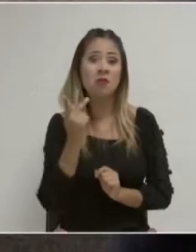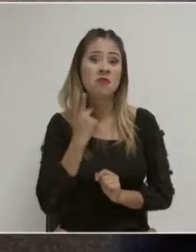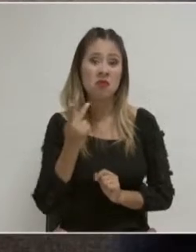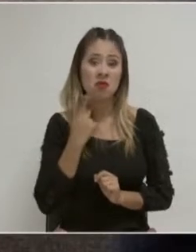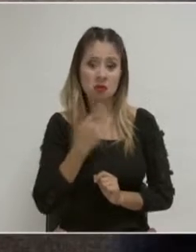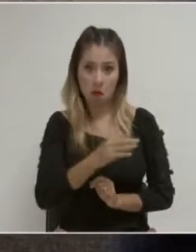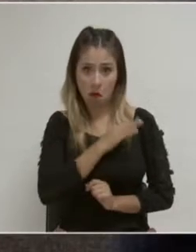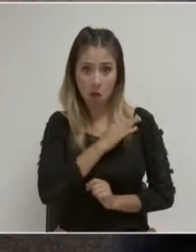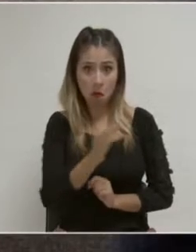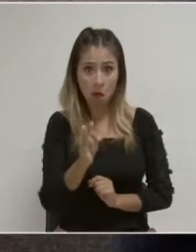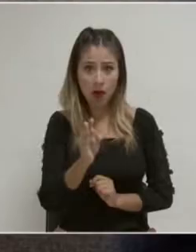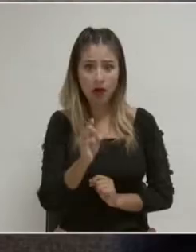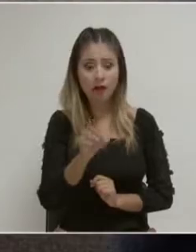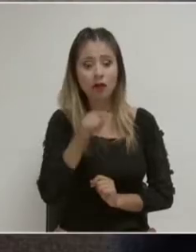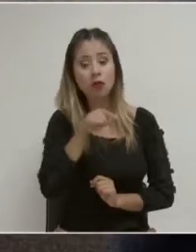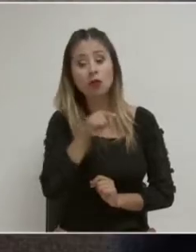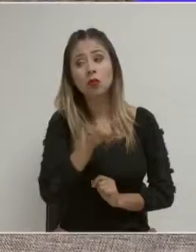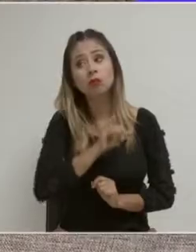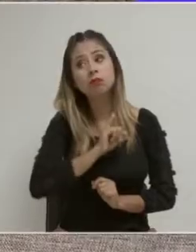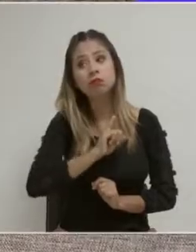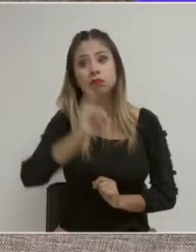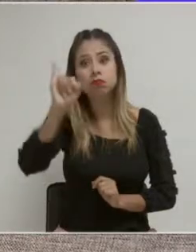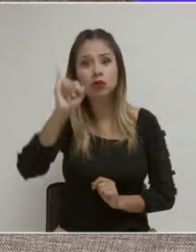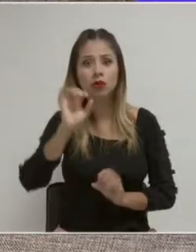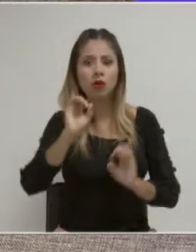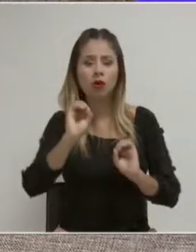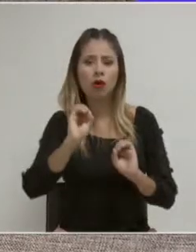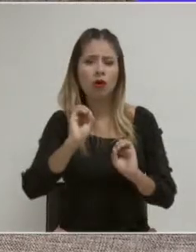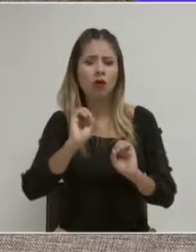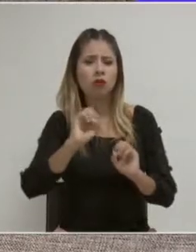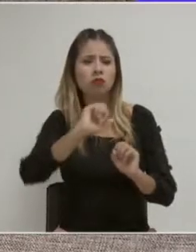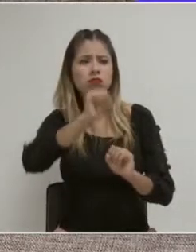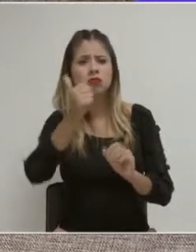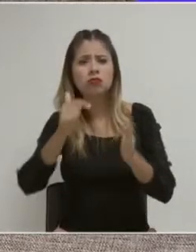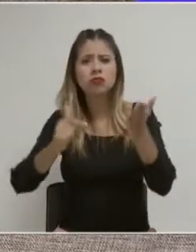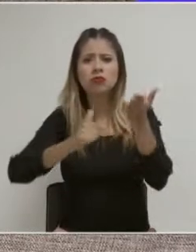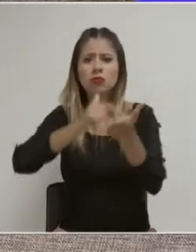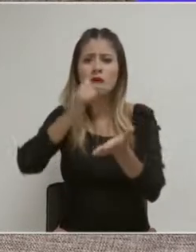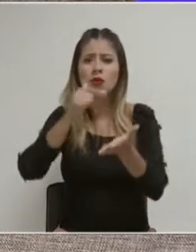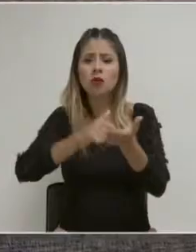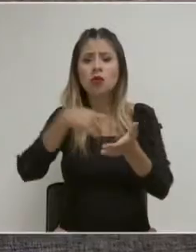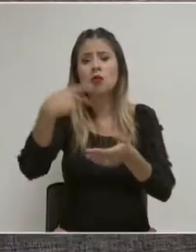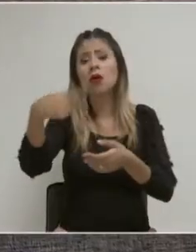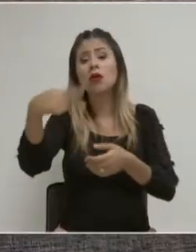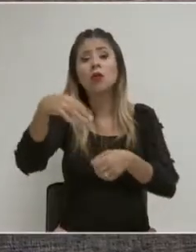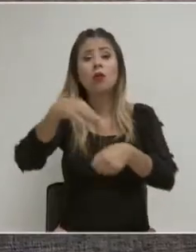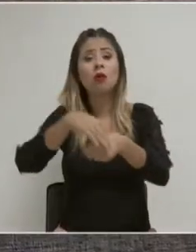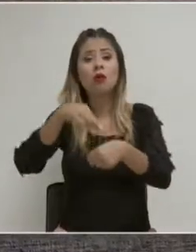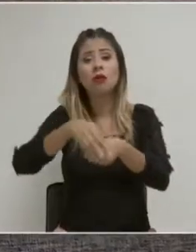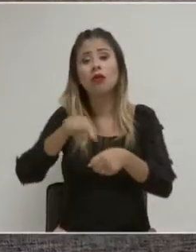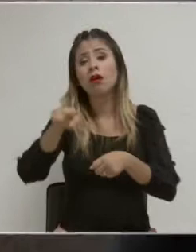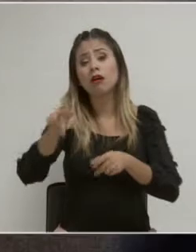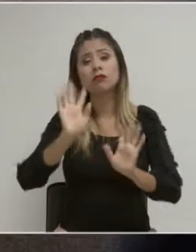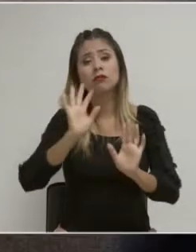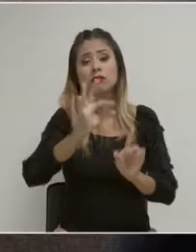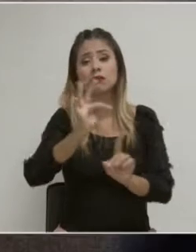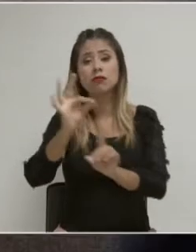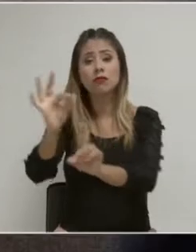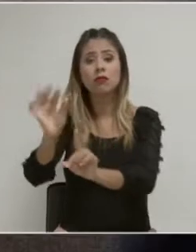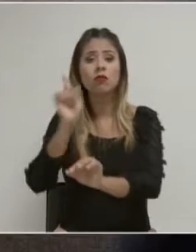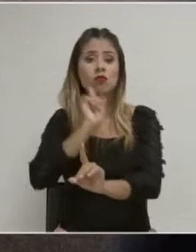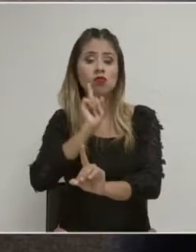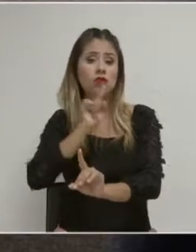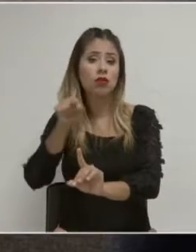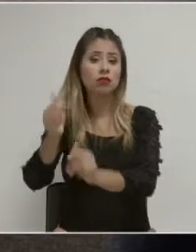mujeres solamente en distritos perdedores o en aquellos en donde hayan obtenido la votación más baja. Que se ha demostrado